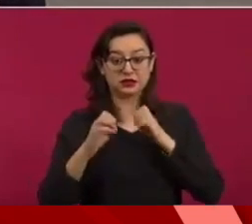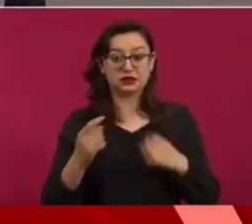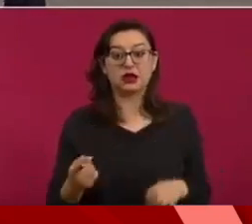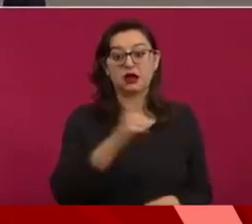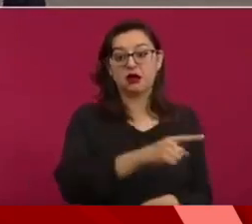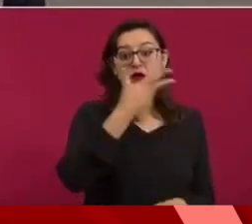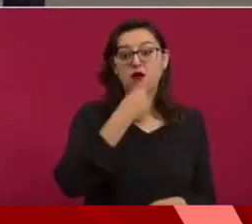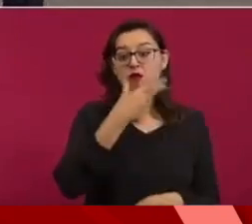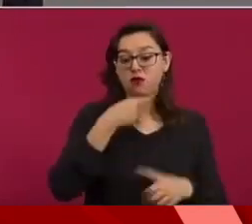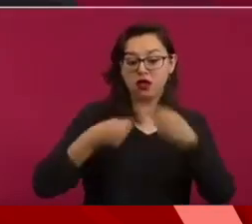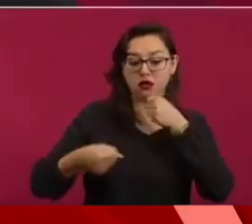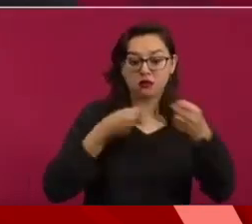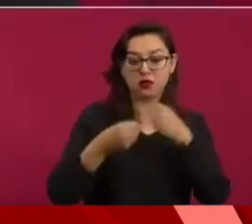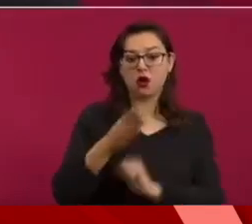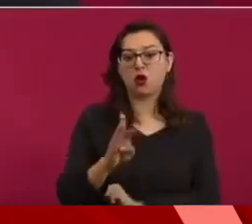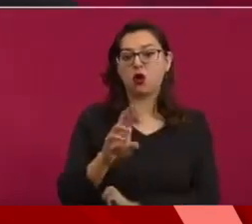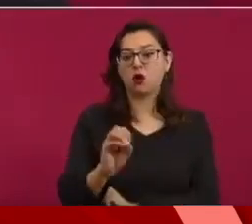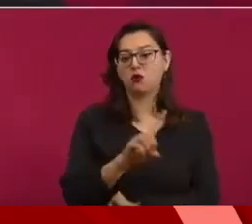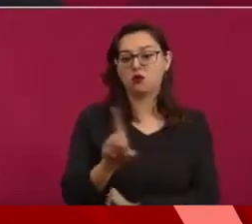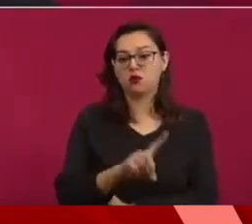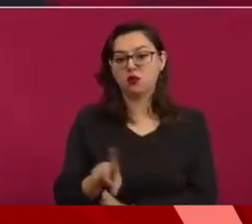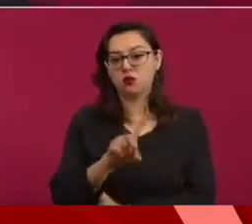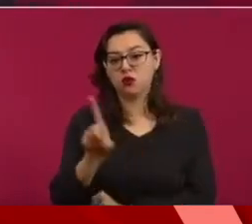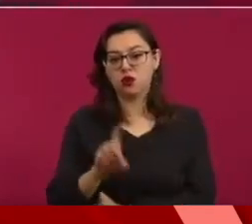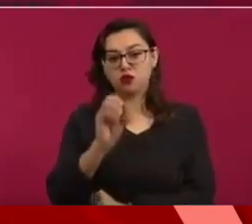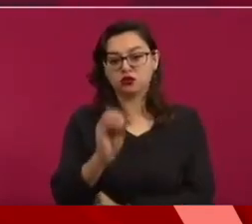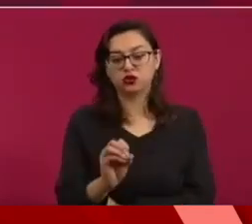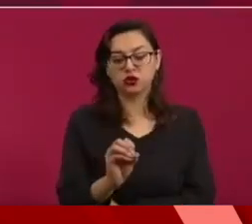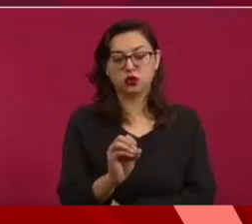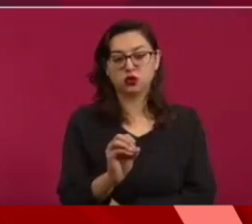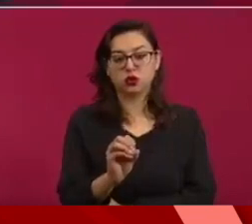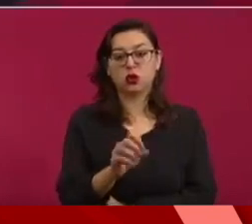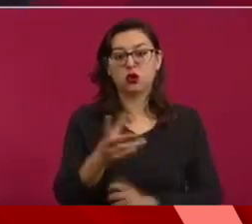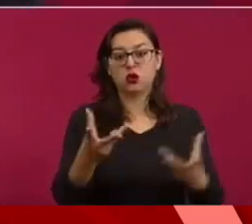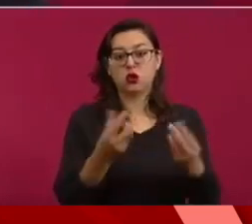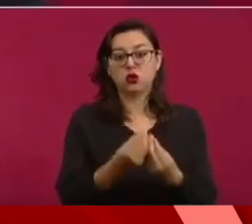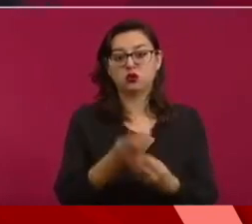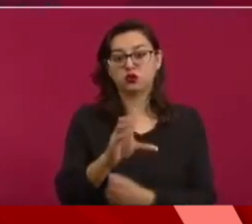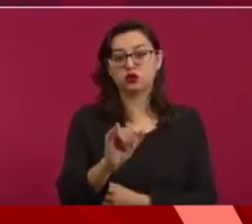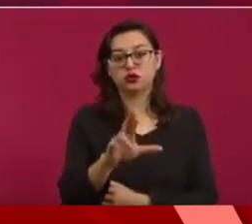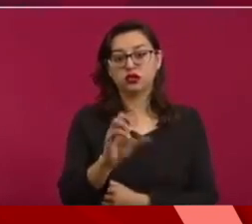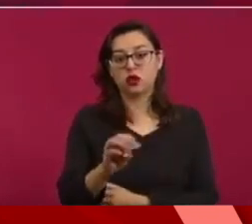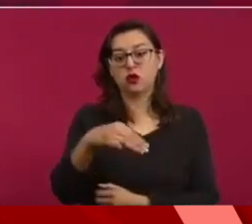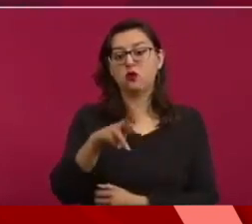de Broso con Ciro Hugo Murayama